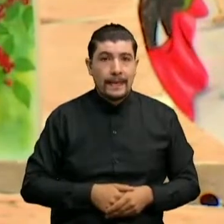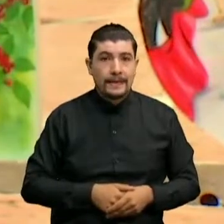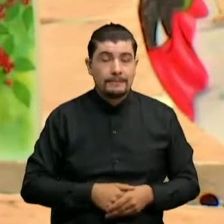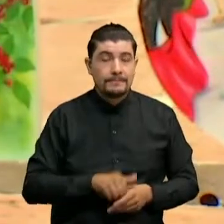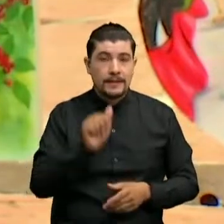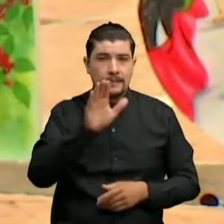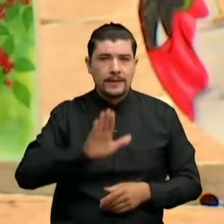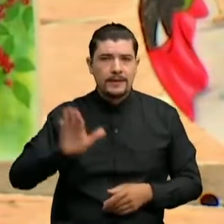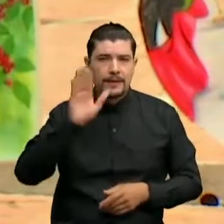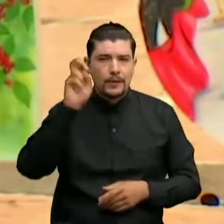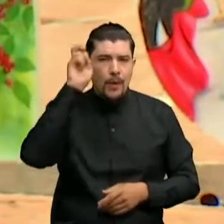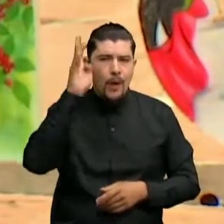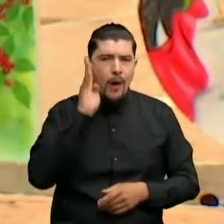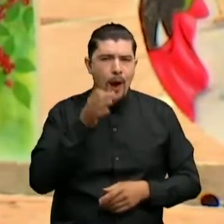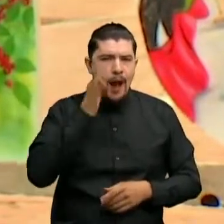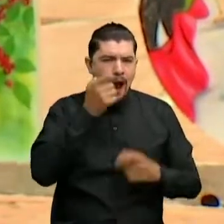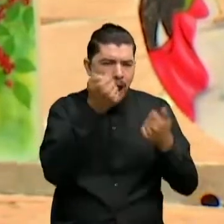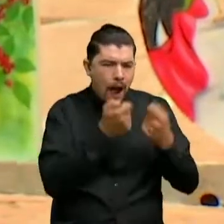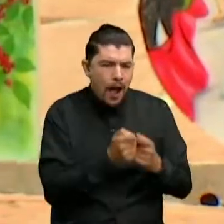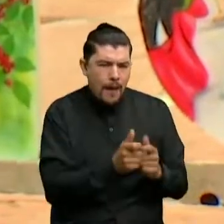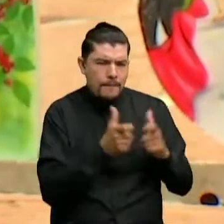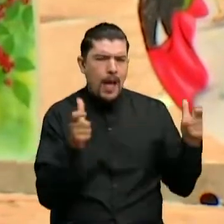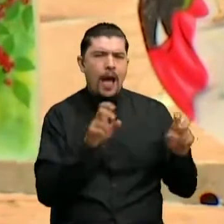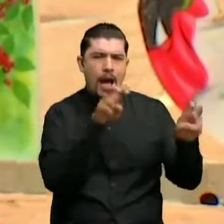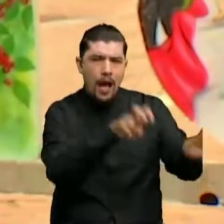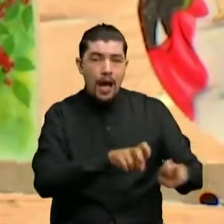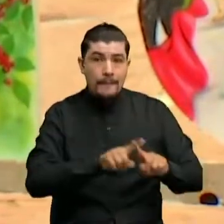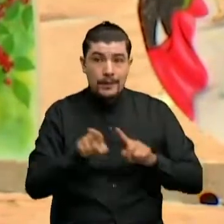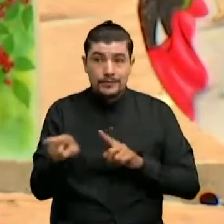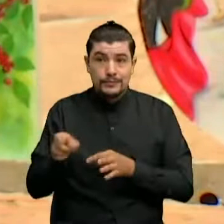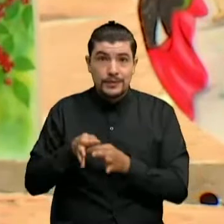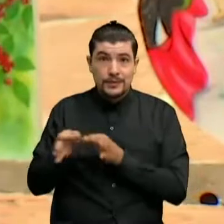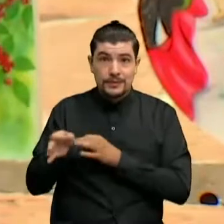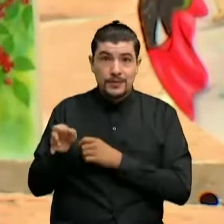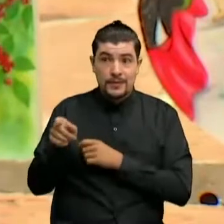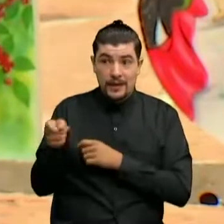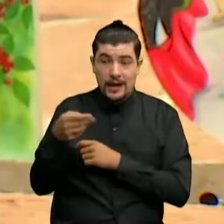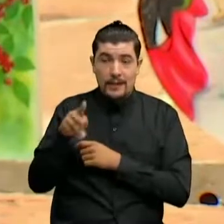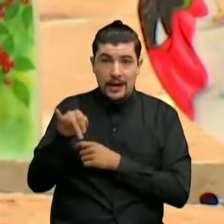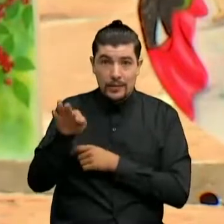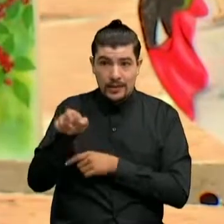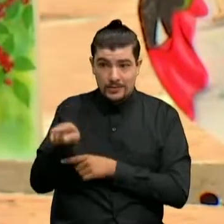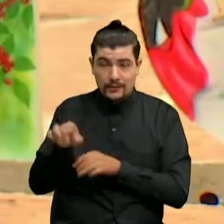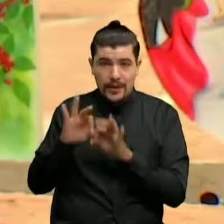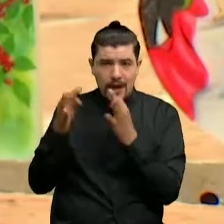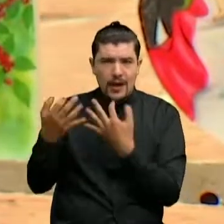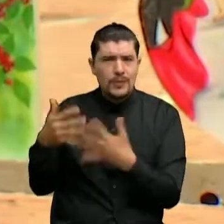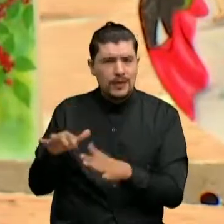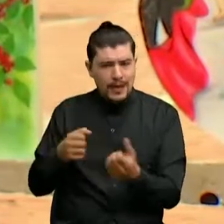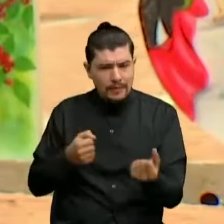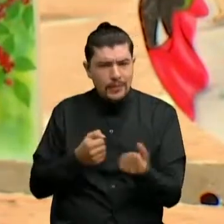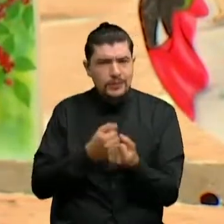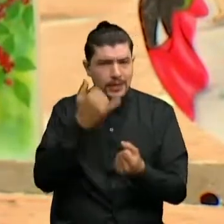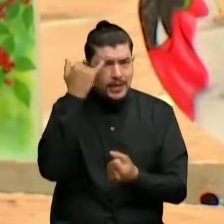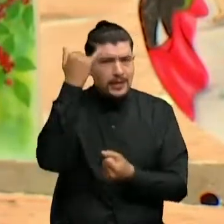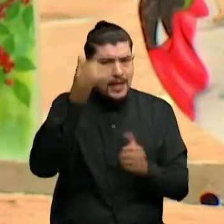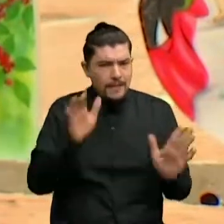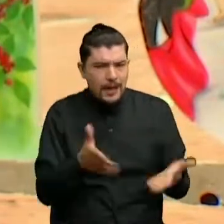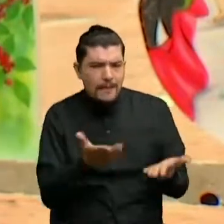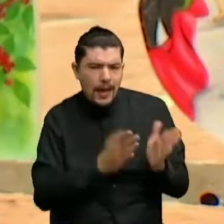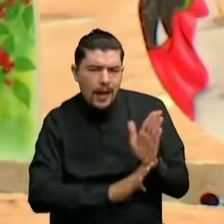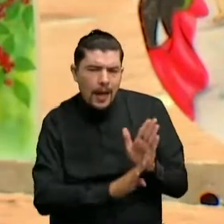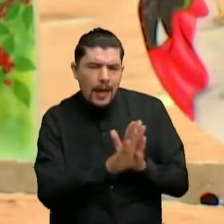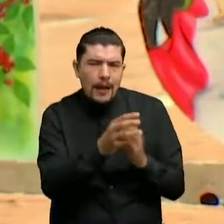en todo Norte de Santander Pues una familia de gramalote ha impulsado el desarrollo Precisamente para poder lograr